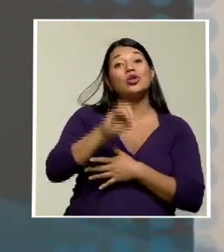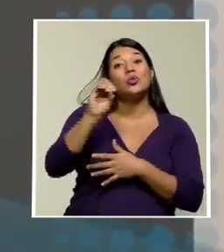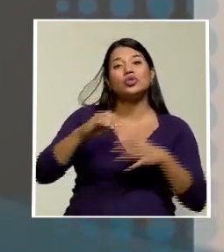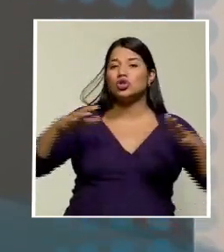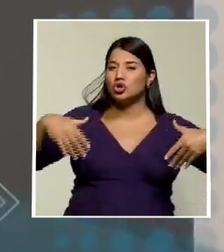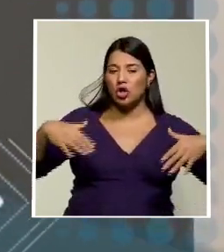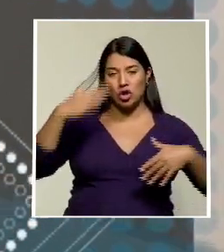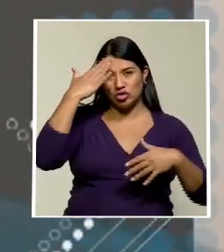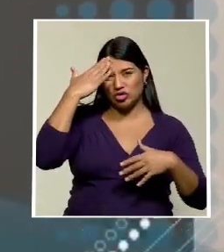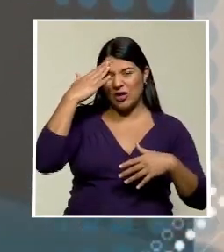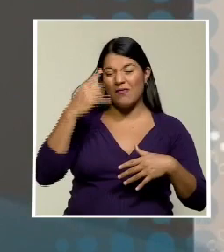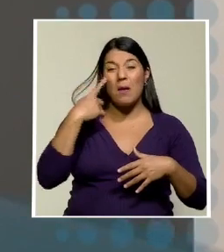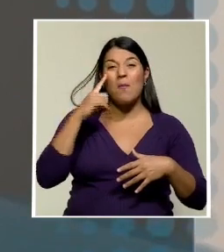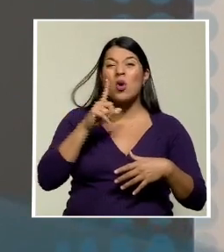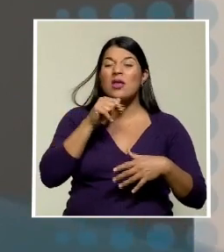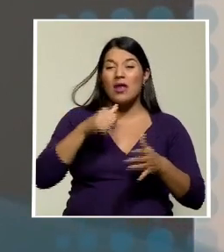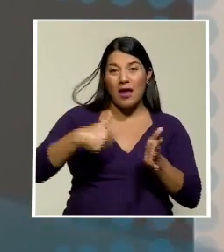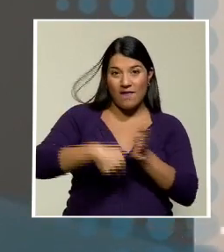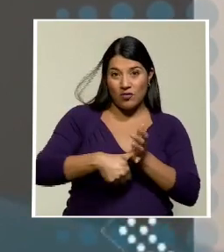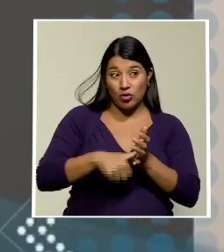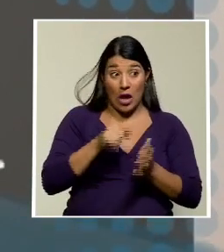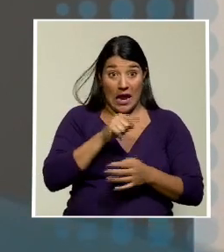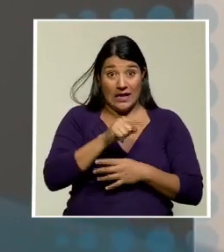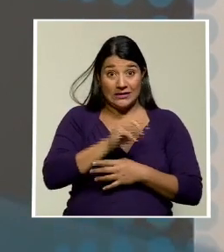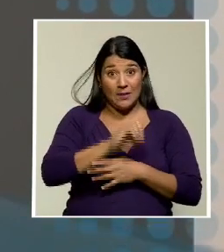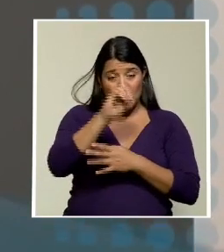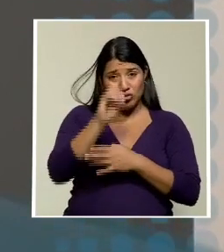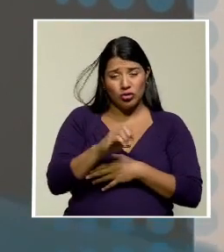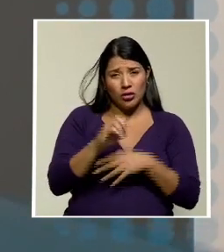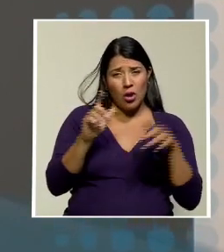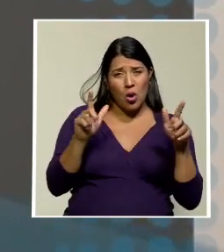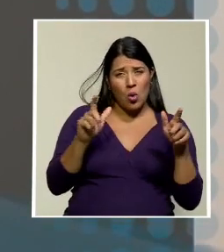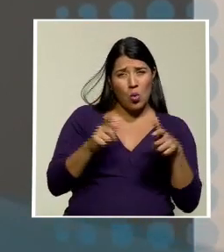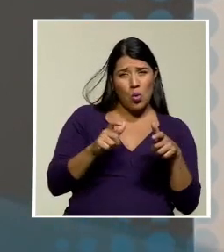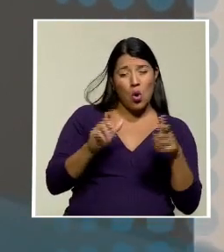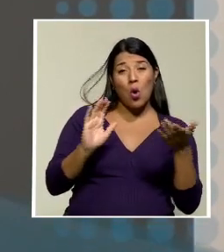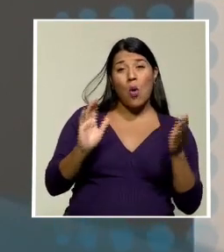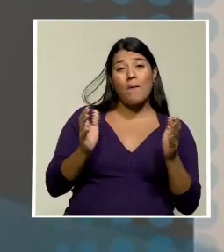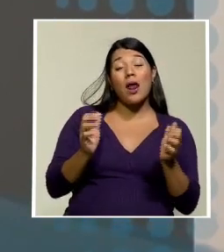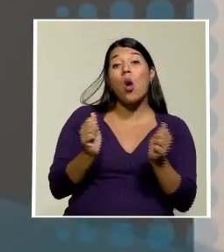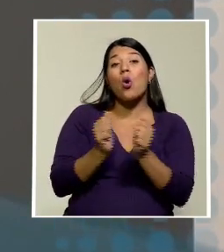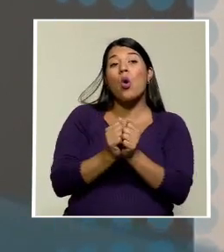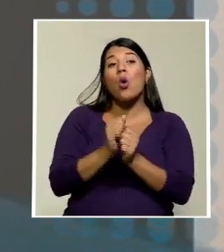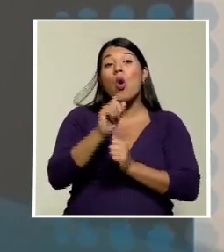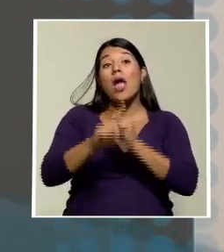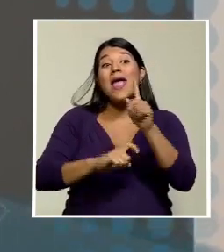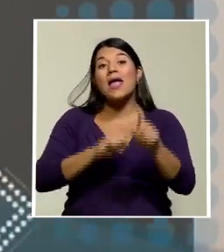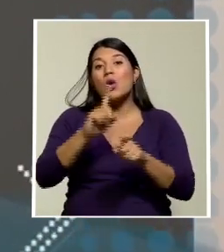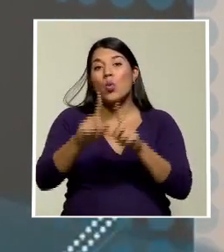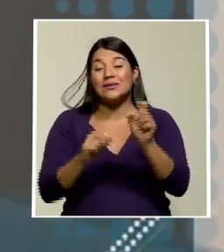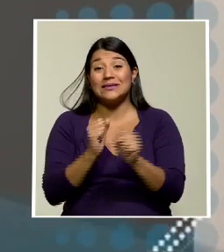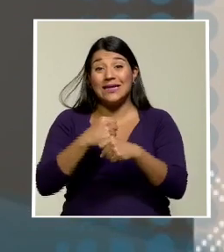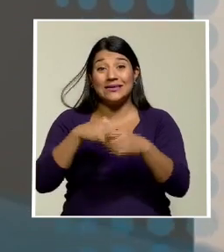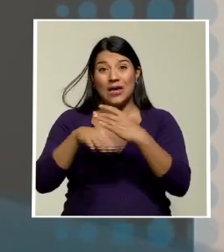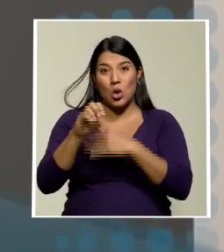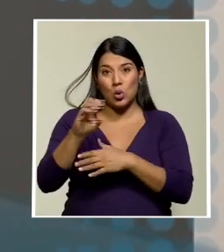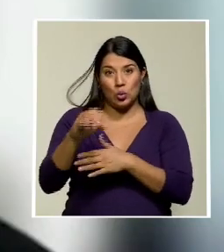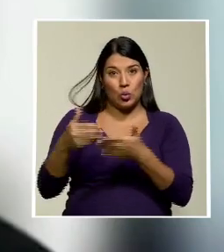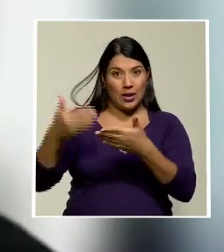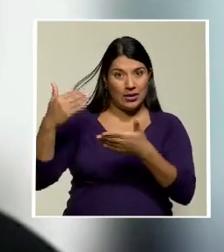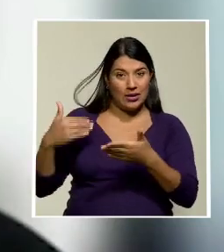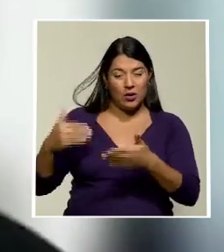indecisos sobre a quién apoyarán. Este porcentaje disminuyó levemente en comparación con la encuesta que se publicó en octubre anterior.